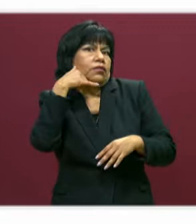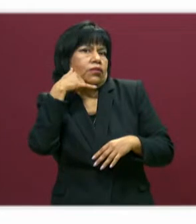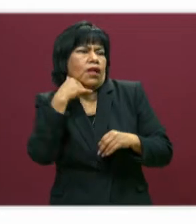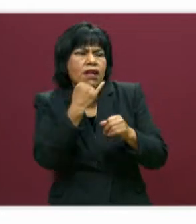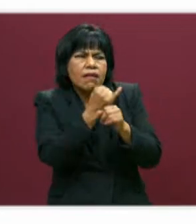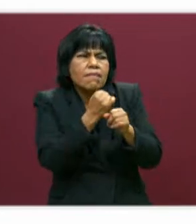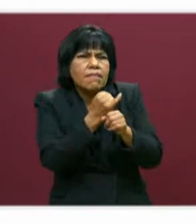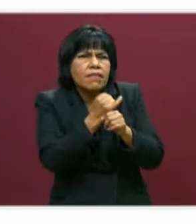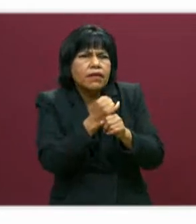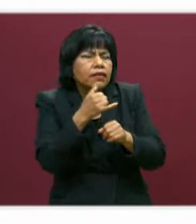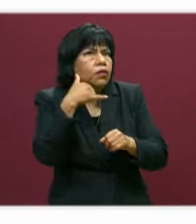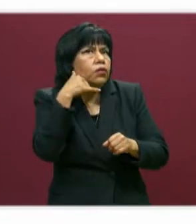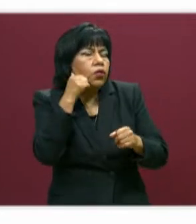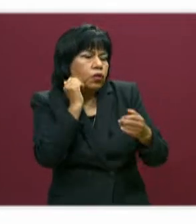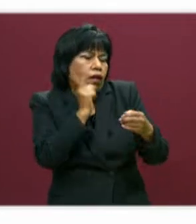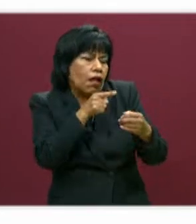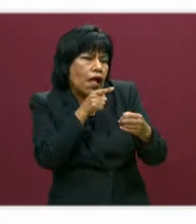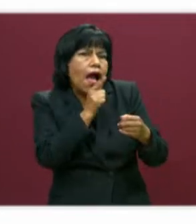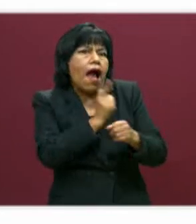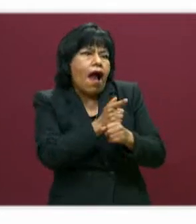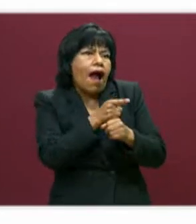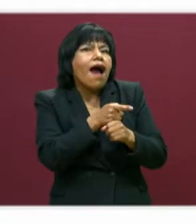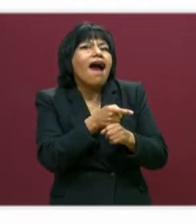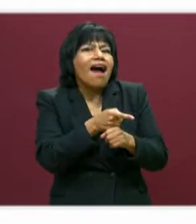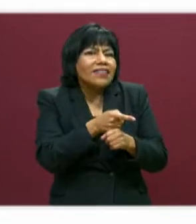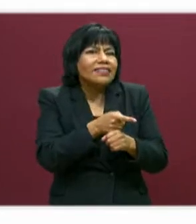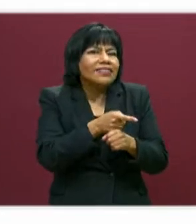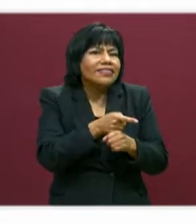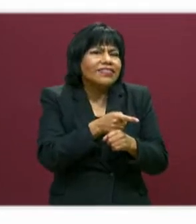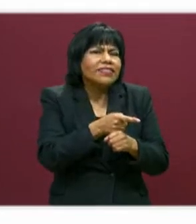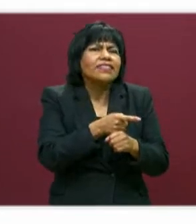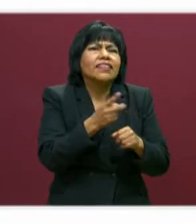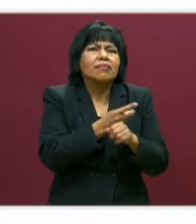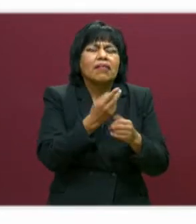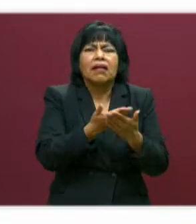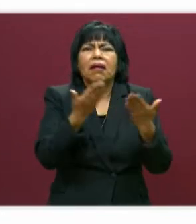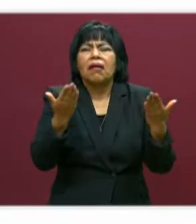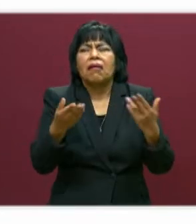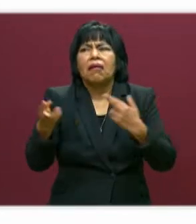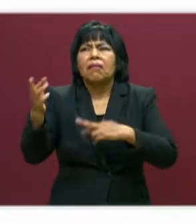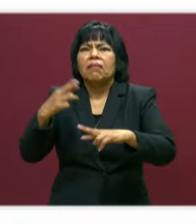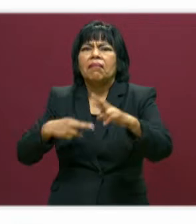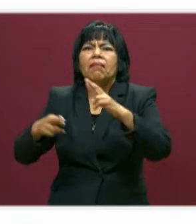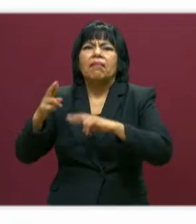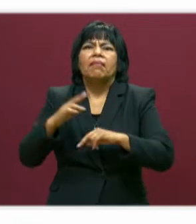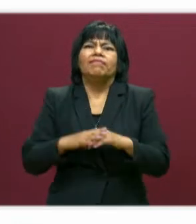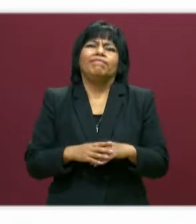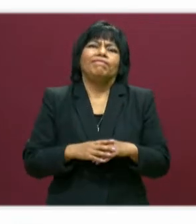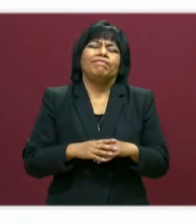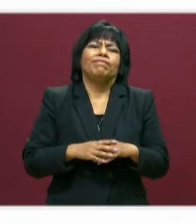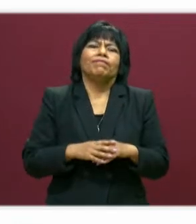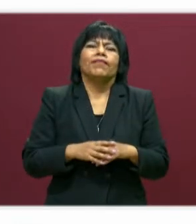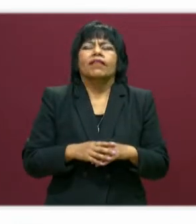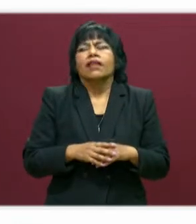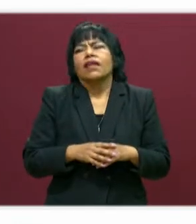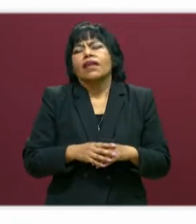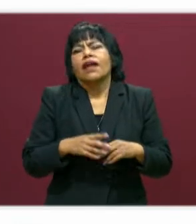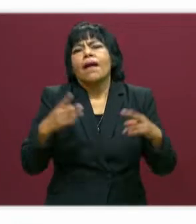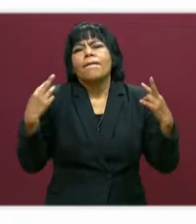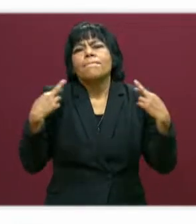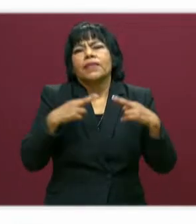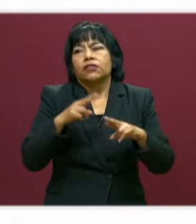a investigar en el celular, porque fue el principal instrumento. Entonces, ¿qué pasa si ahora regresamos y el profesor le dice,